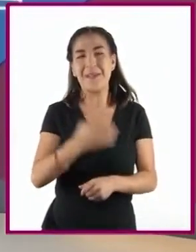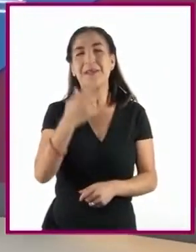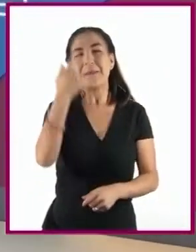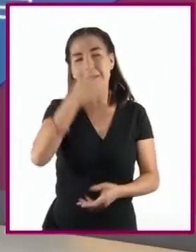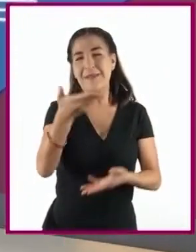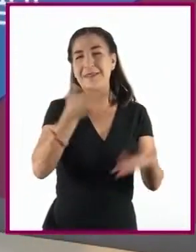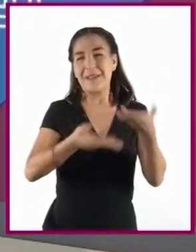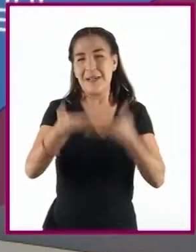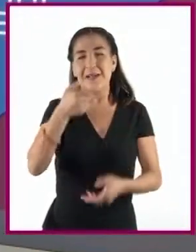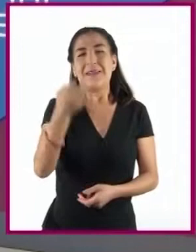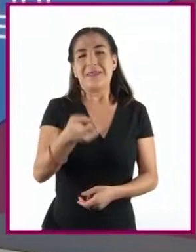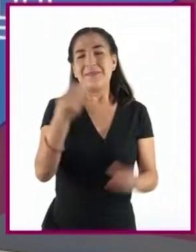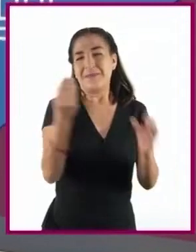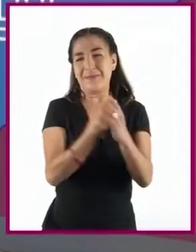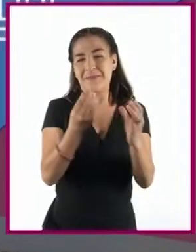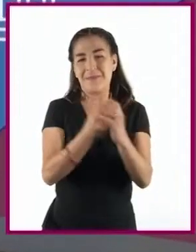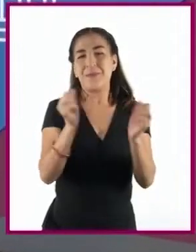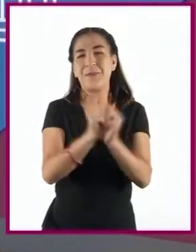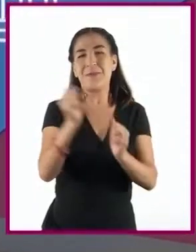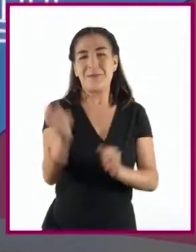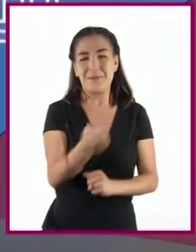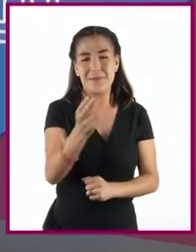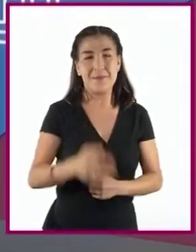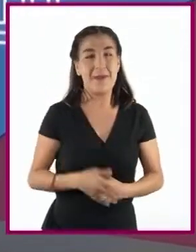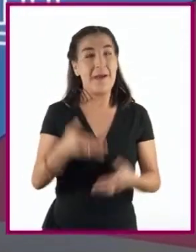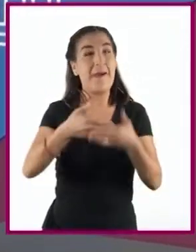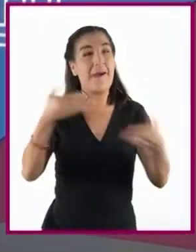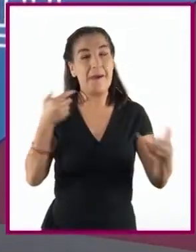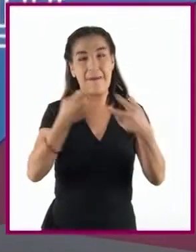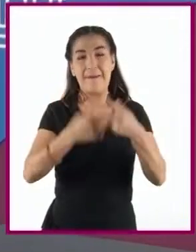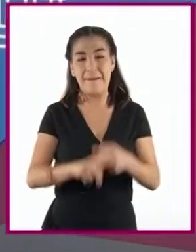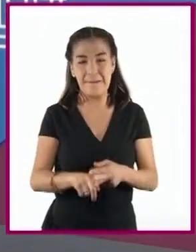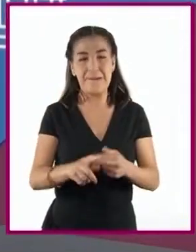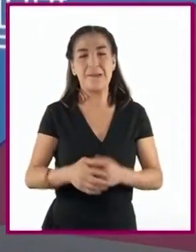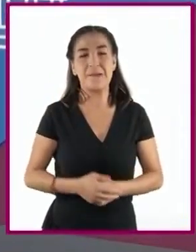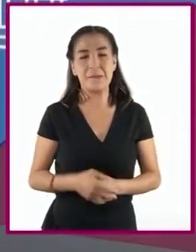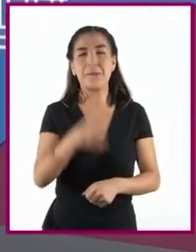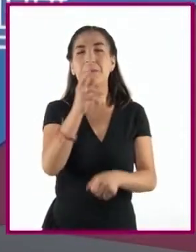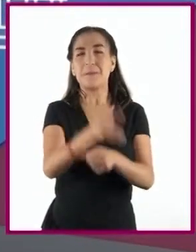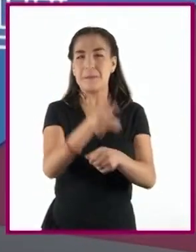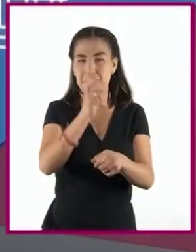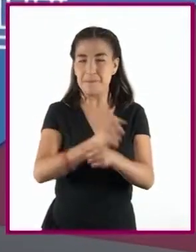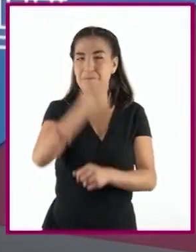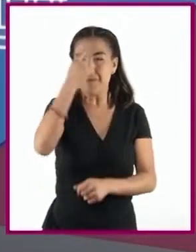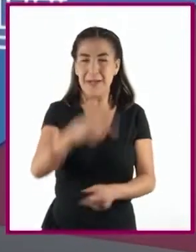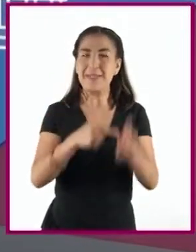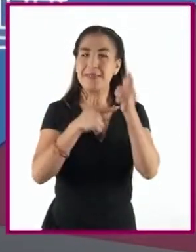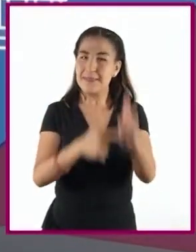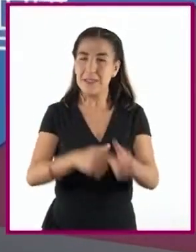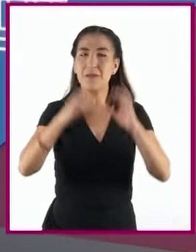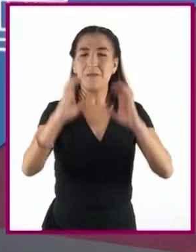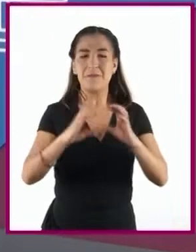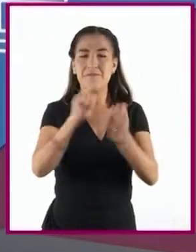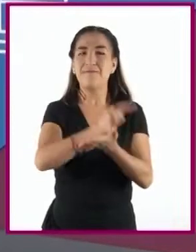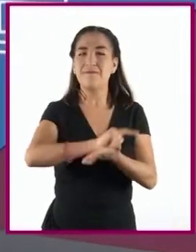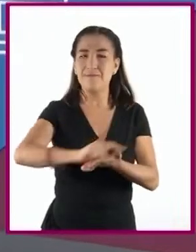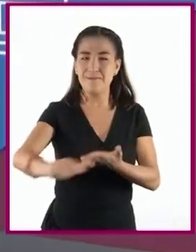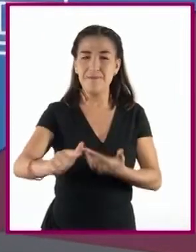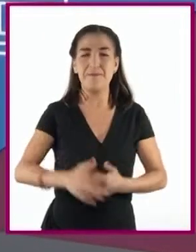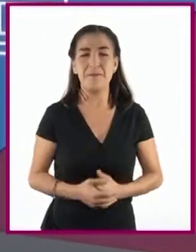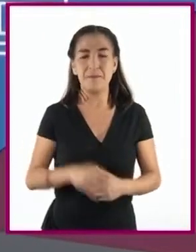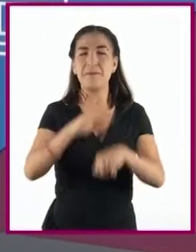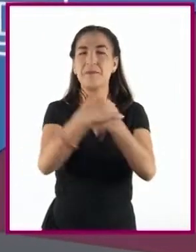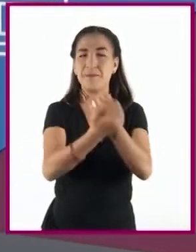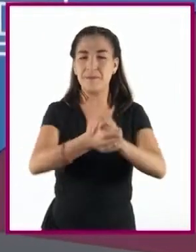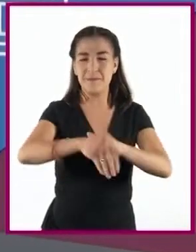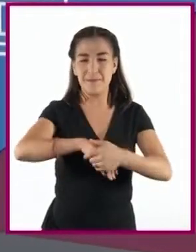compartir esta sesión con ustedes. Antes de iniciar, les exhorto a que sigamos practicando las medidas de prevención sanitaria, el